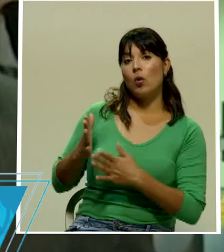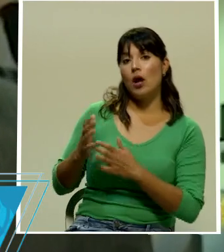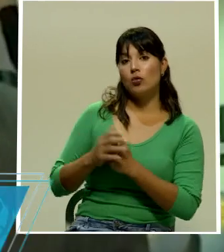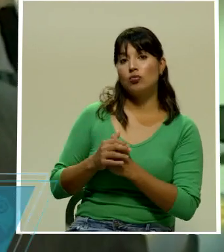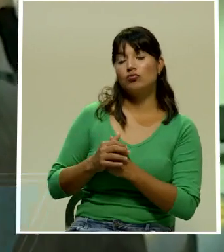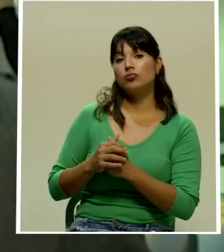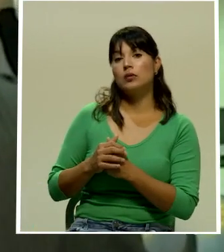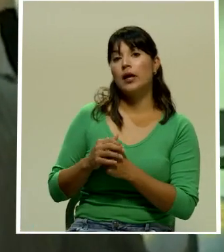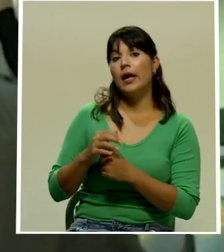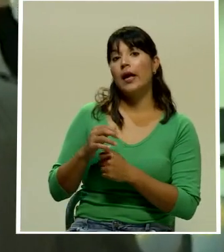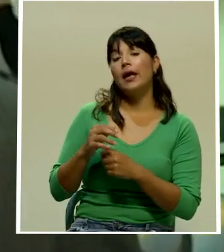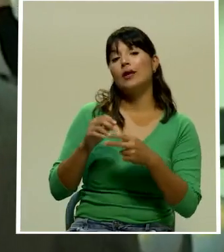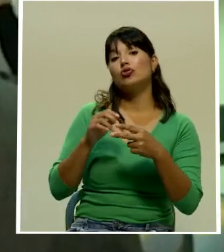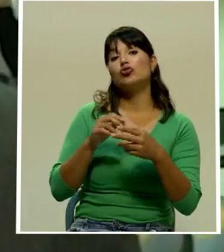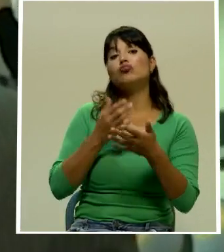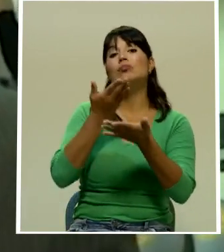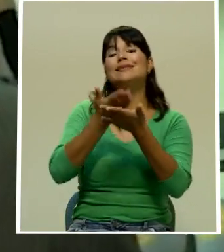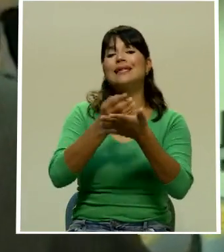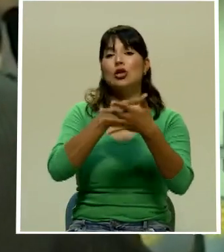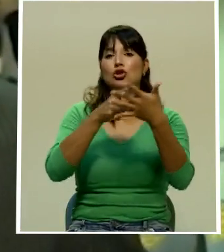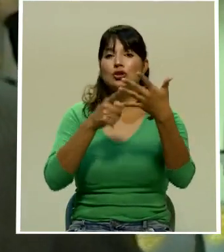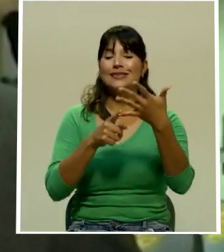rechazadas totalmente.